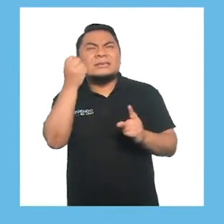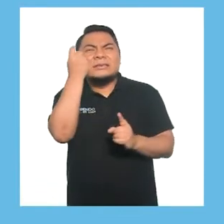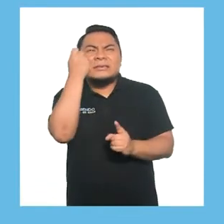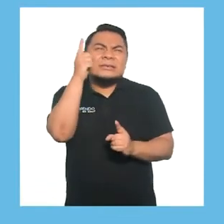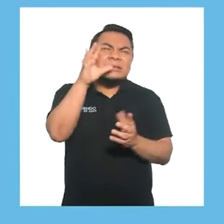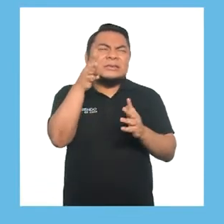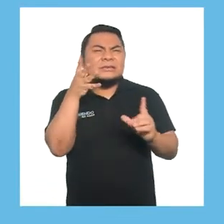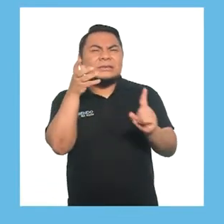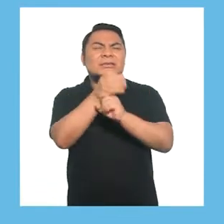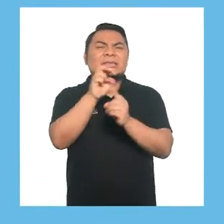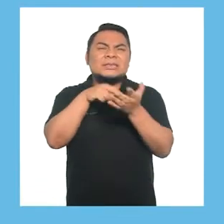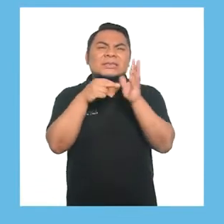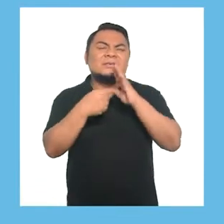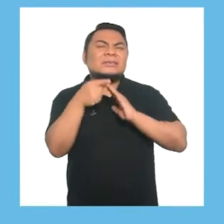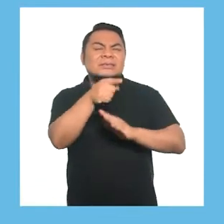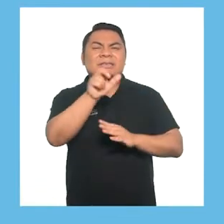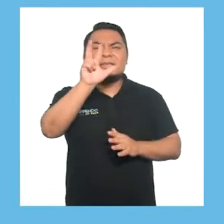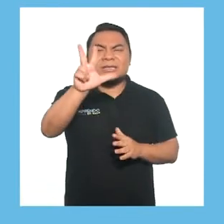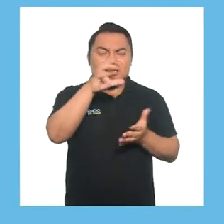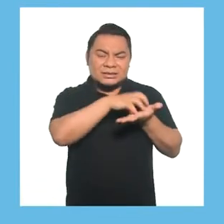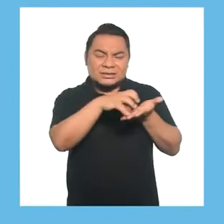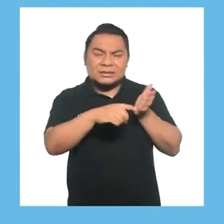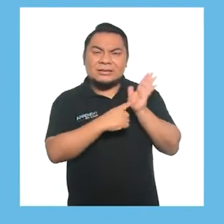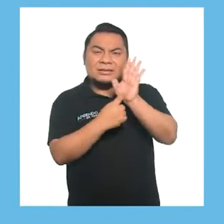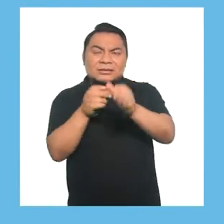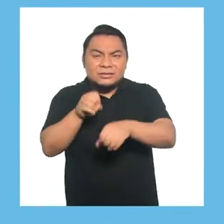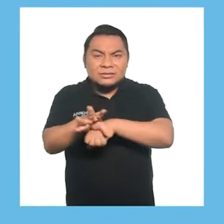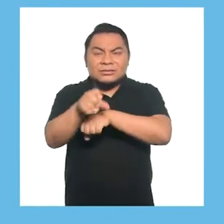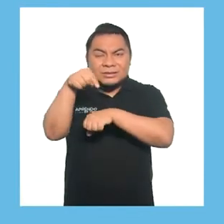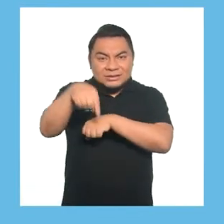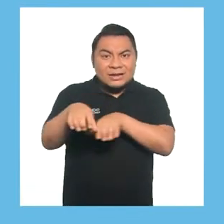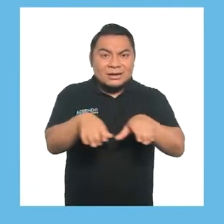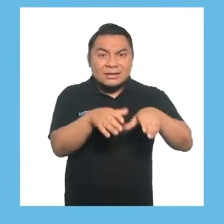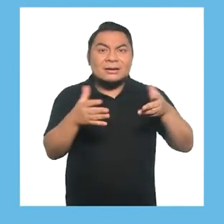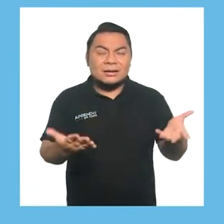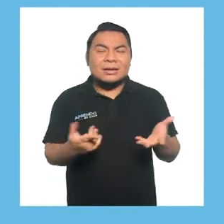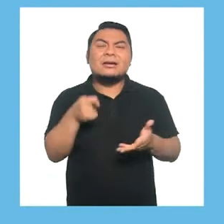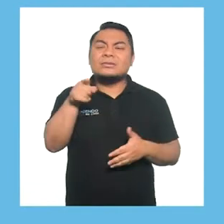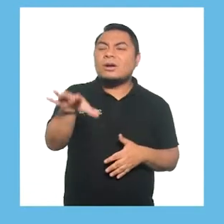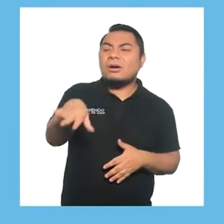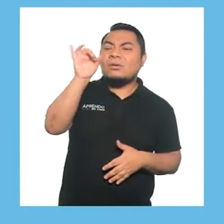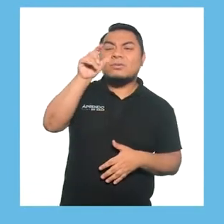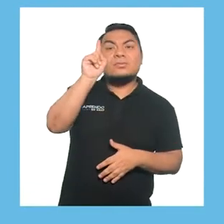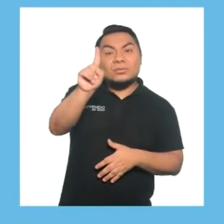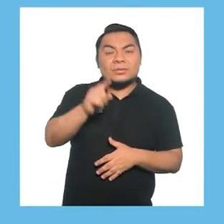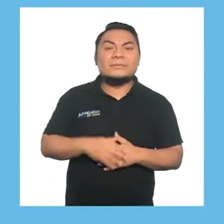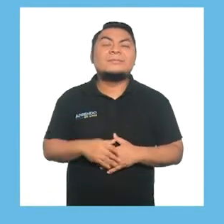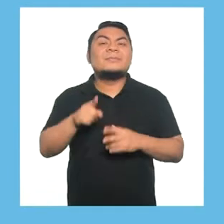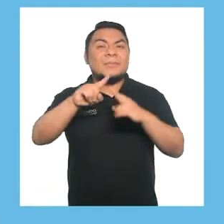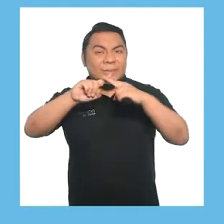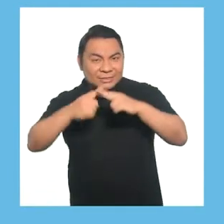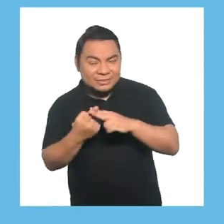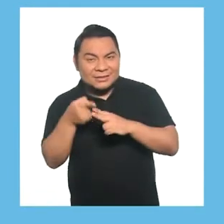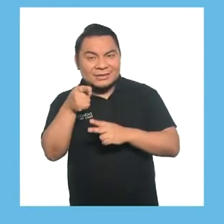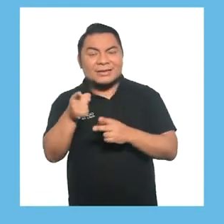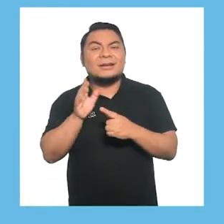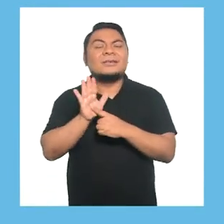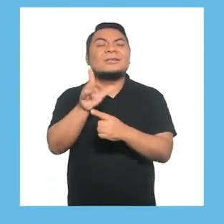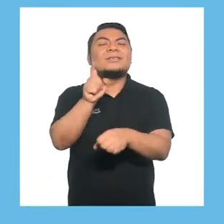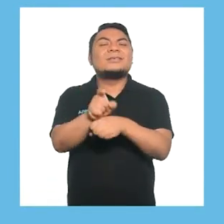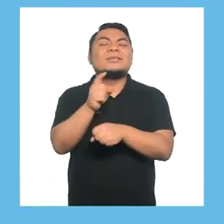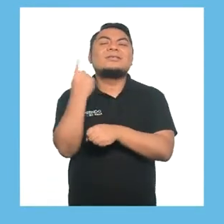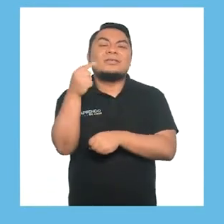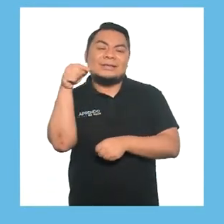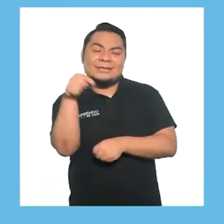logra comprender el significado de los tres pictogramas que te sugerimos para esta actividad, escojan uno y empiecen por